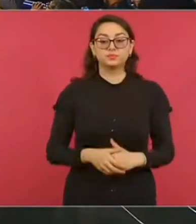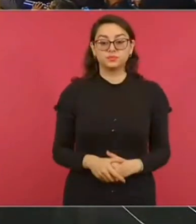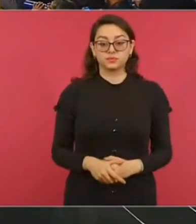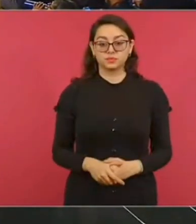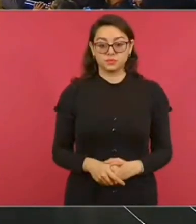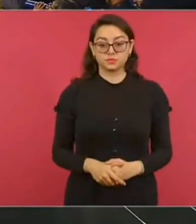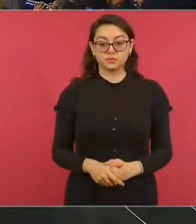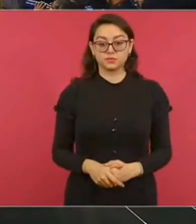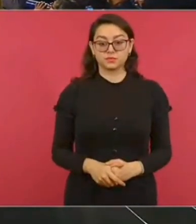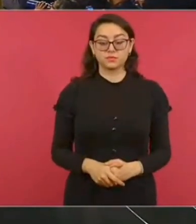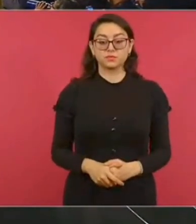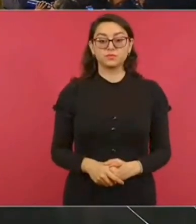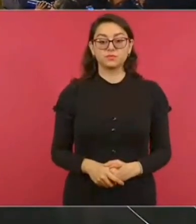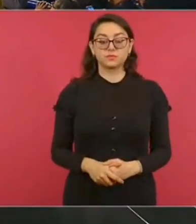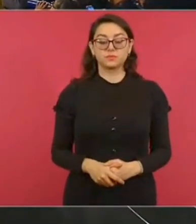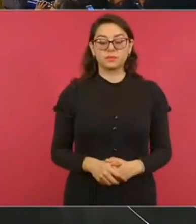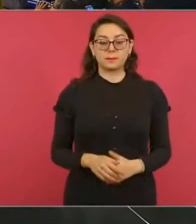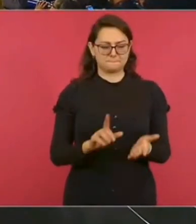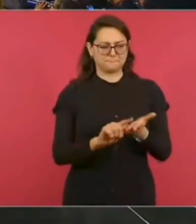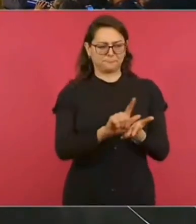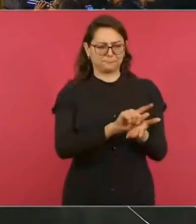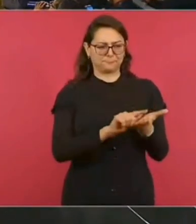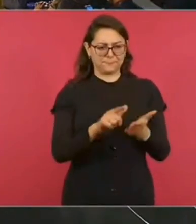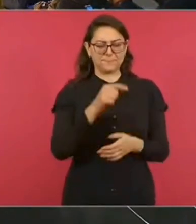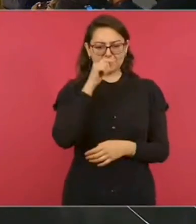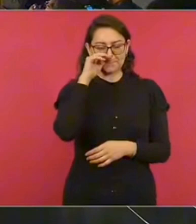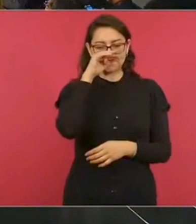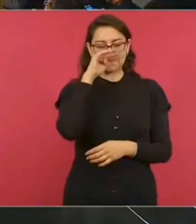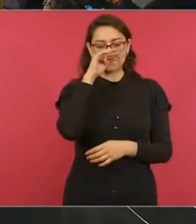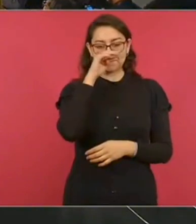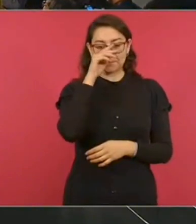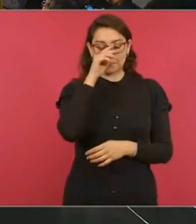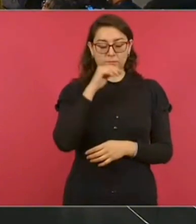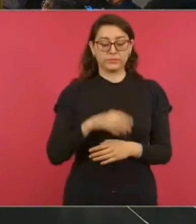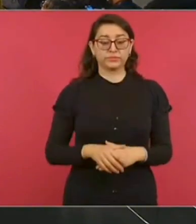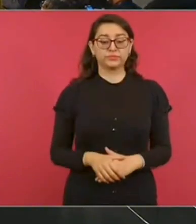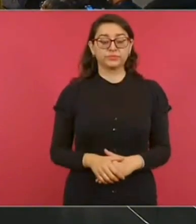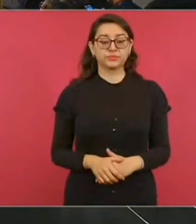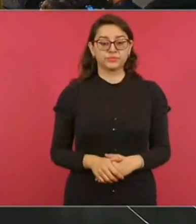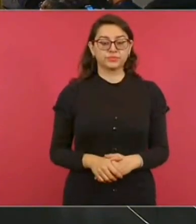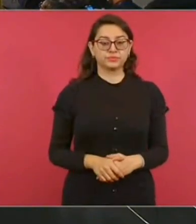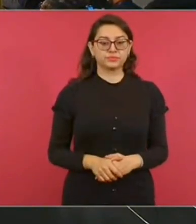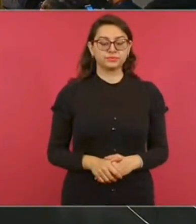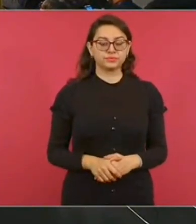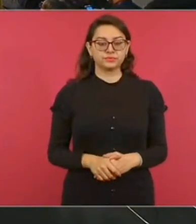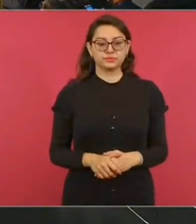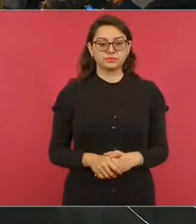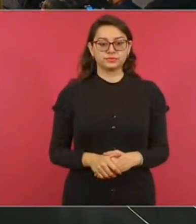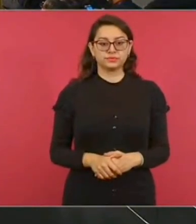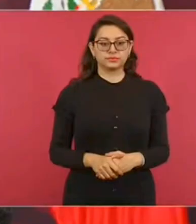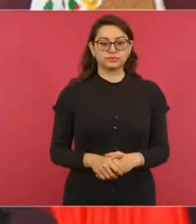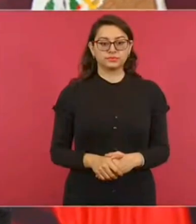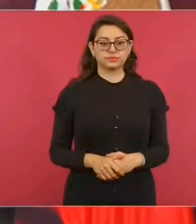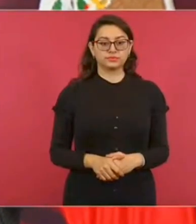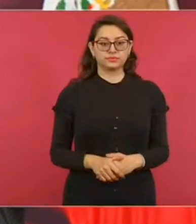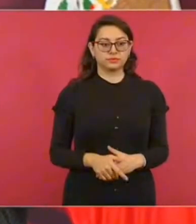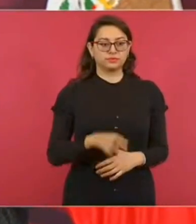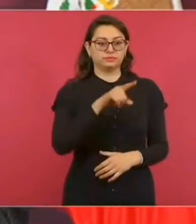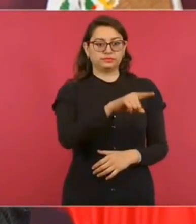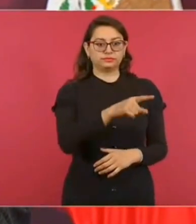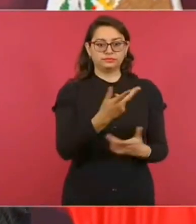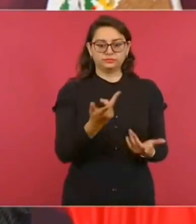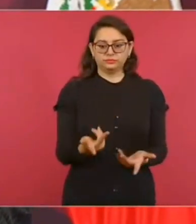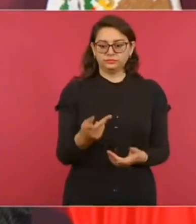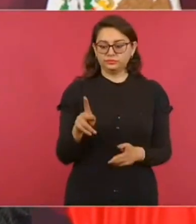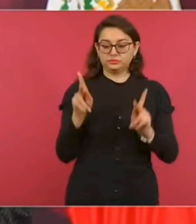Es un tuit que puso en donde estaban sepultados unos cuerpos